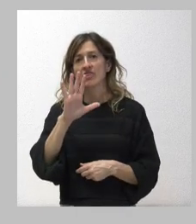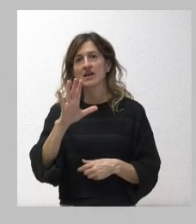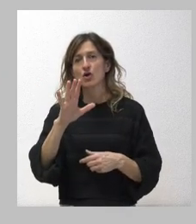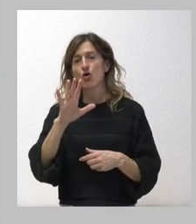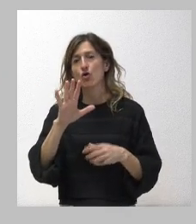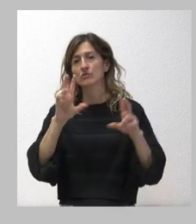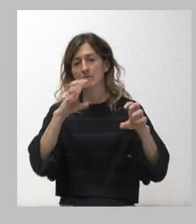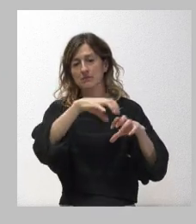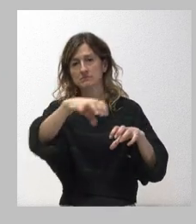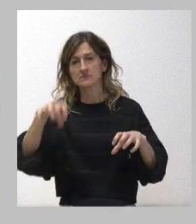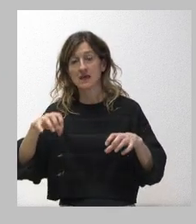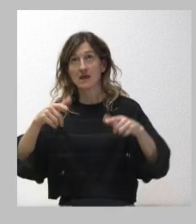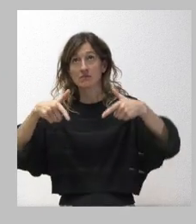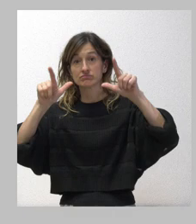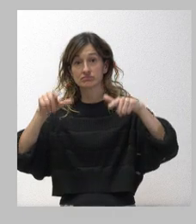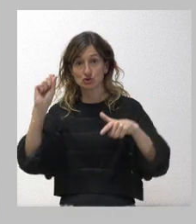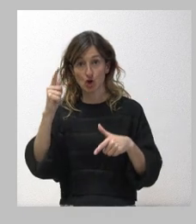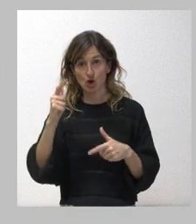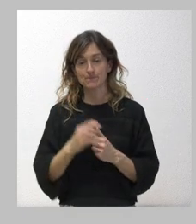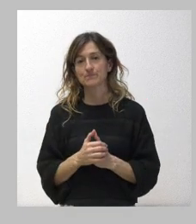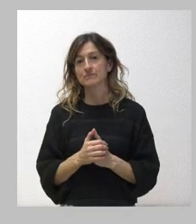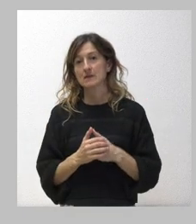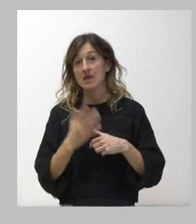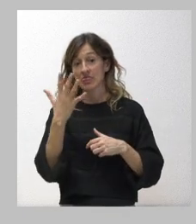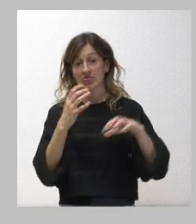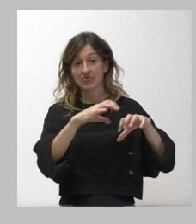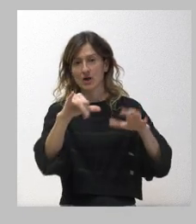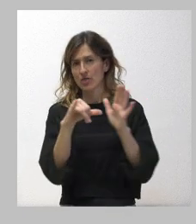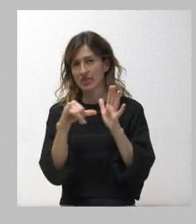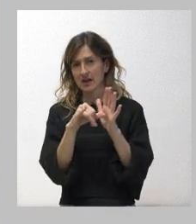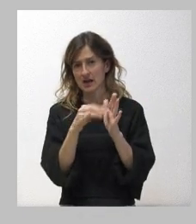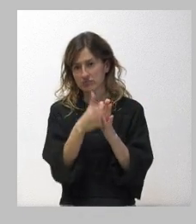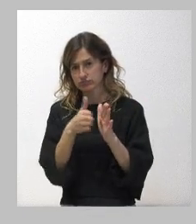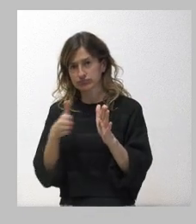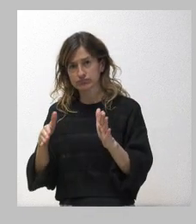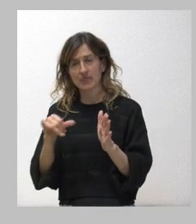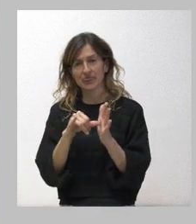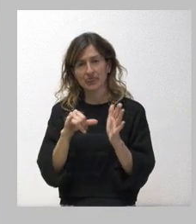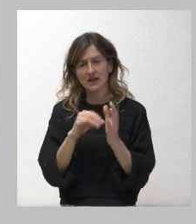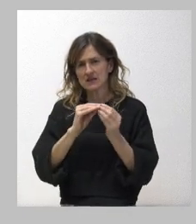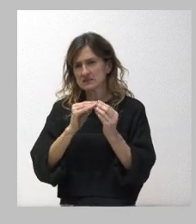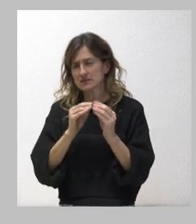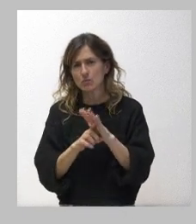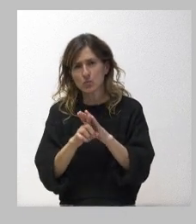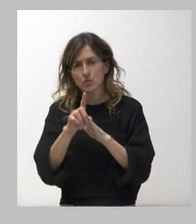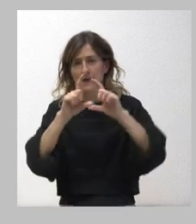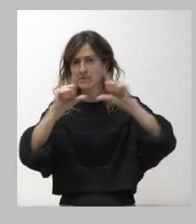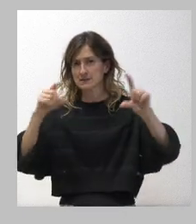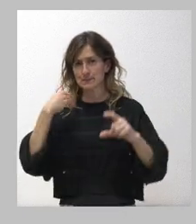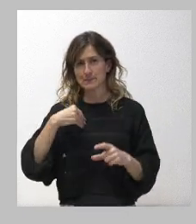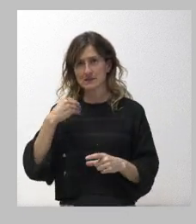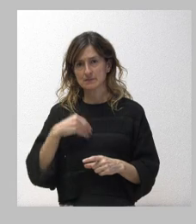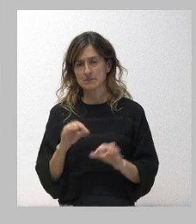fotovoltaicos solares. Los cinco estaban colindantes entre sí, los cinco están desarrollados por la misma compañía, por